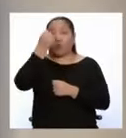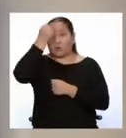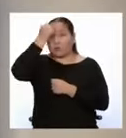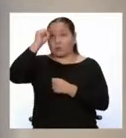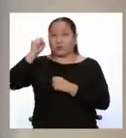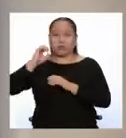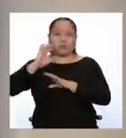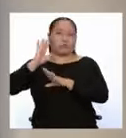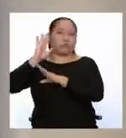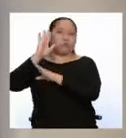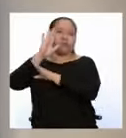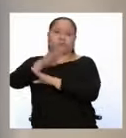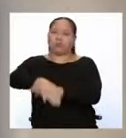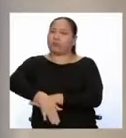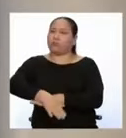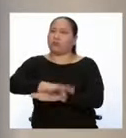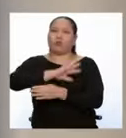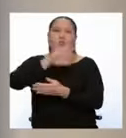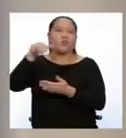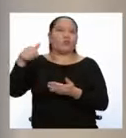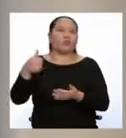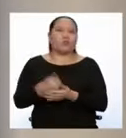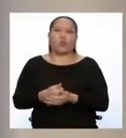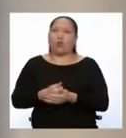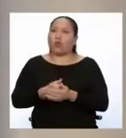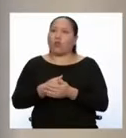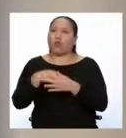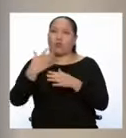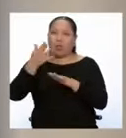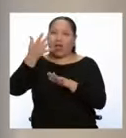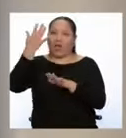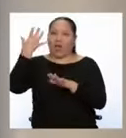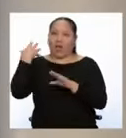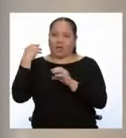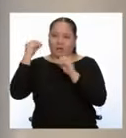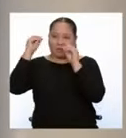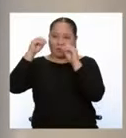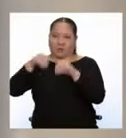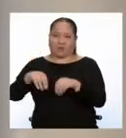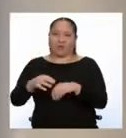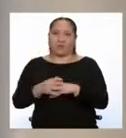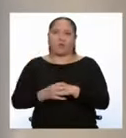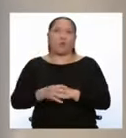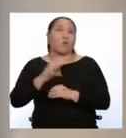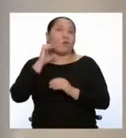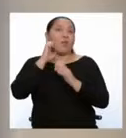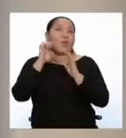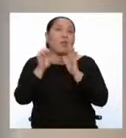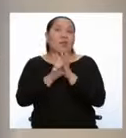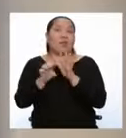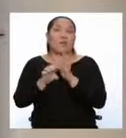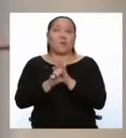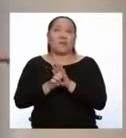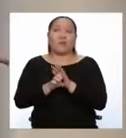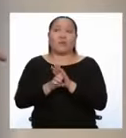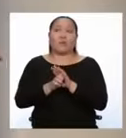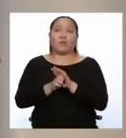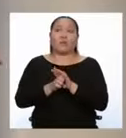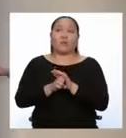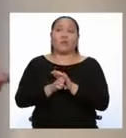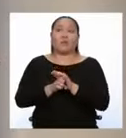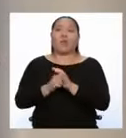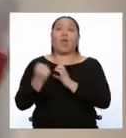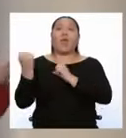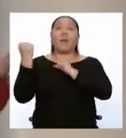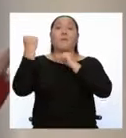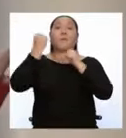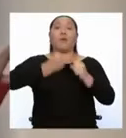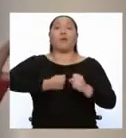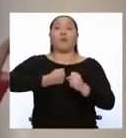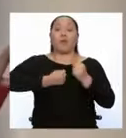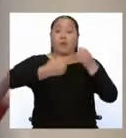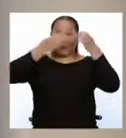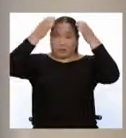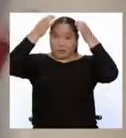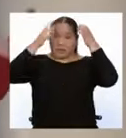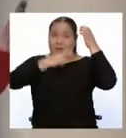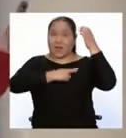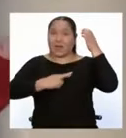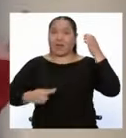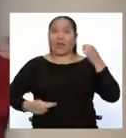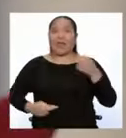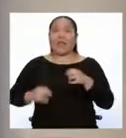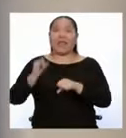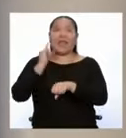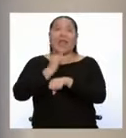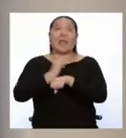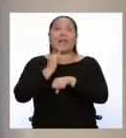de todo, absolutamente todo lo establecido en el antiguo régimen. Como por ejemplo, el poder absoluto del rey, la iglesia católica,